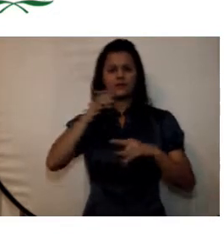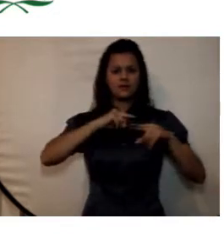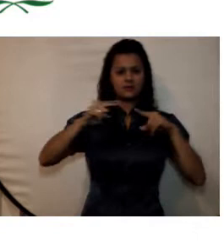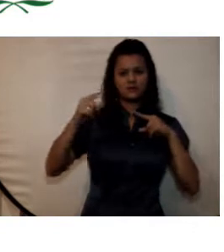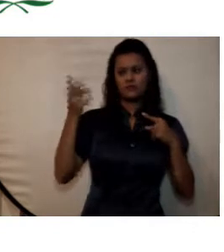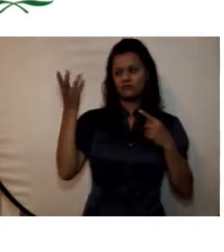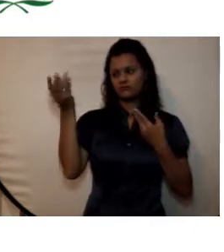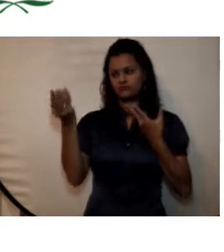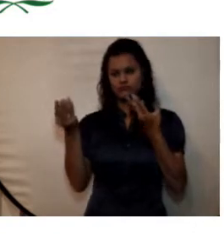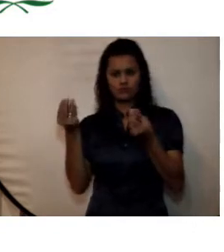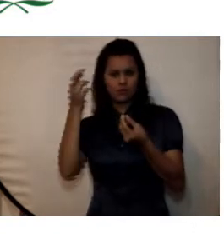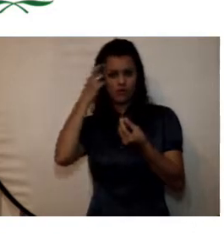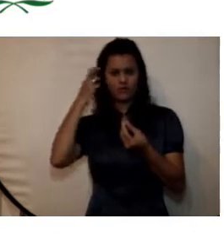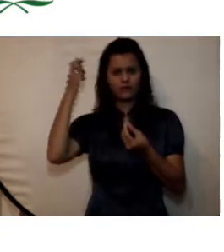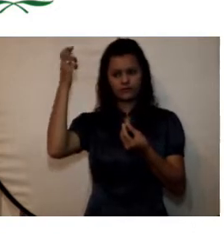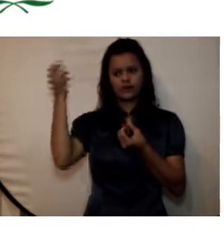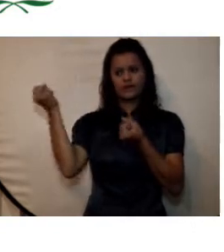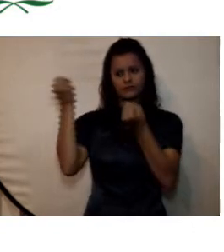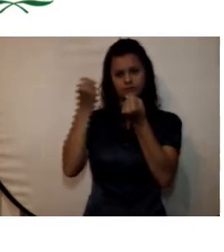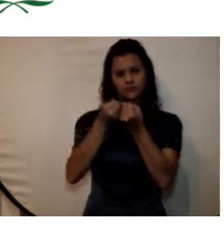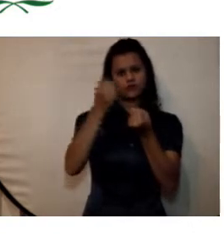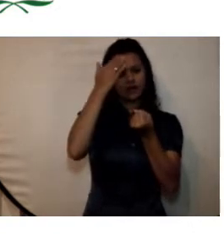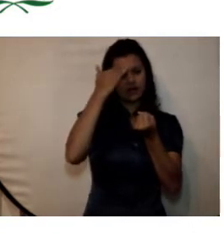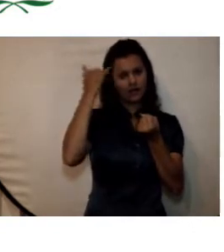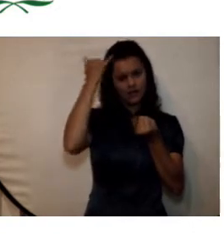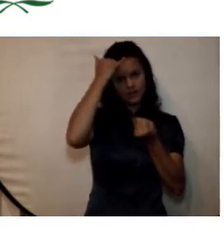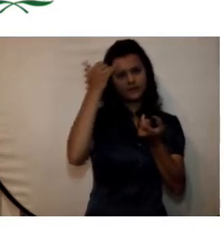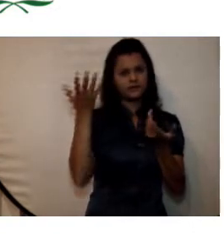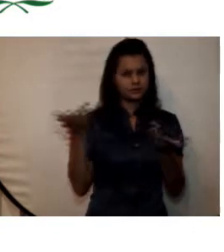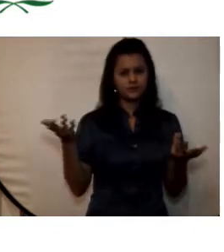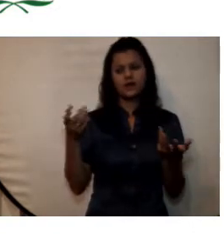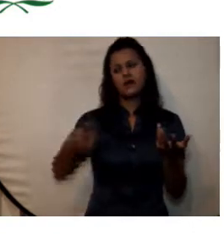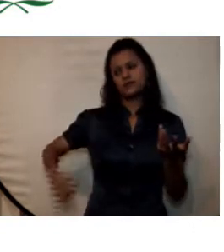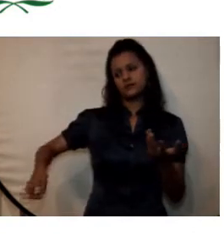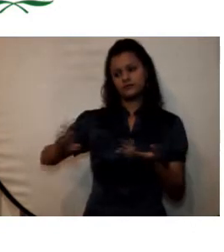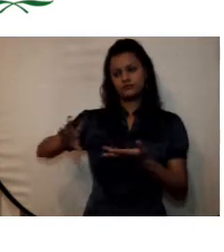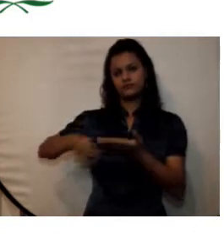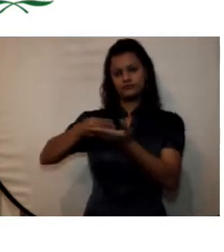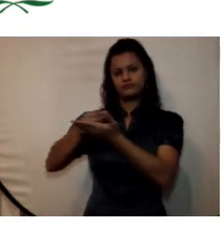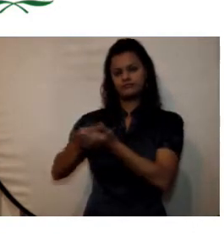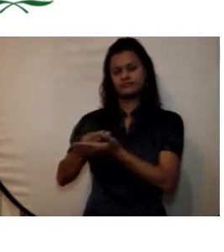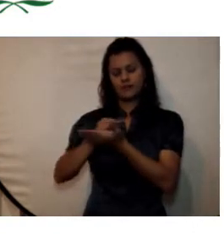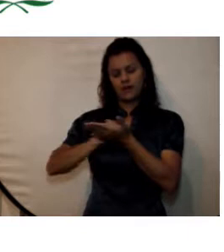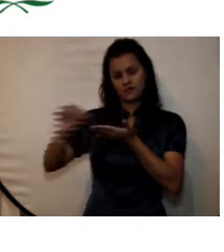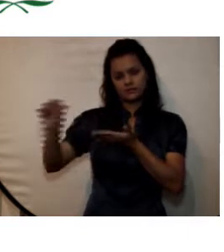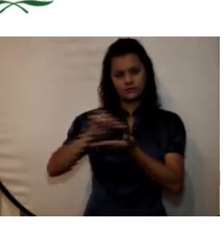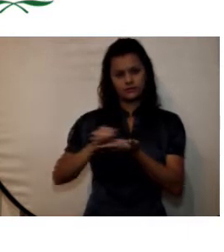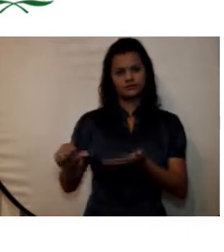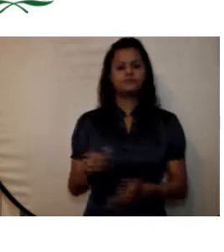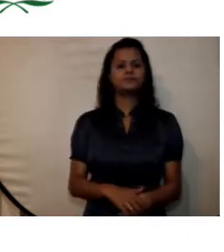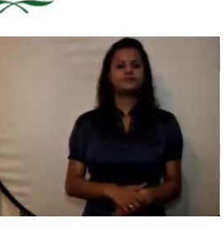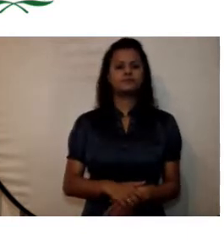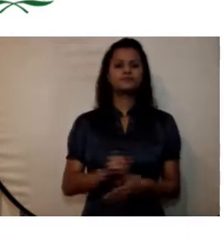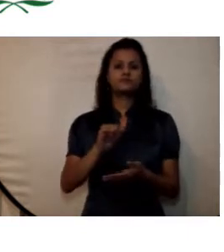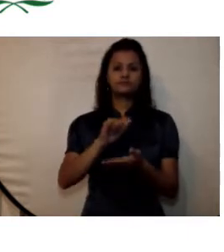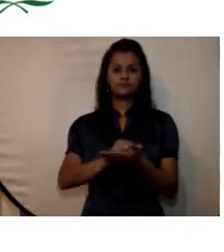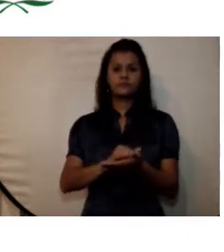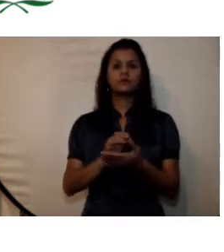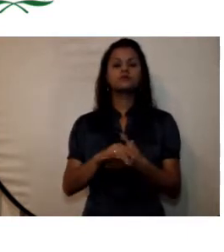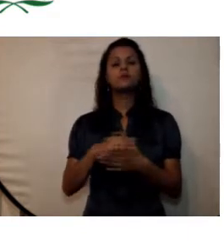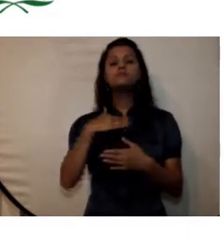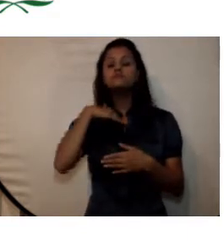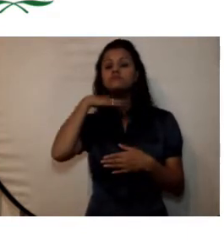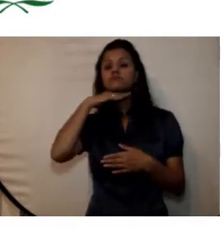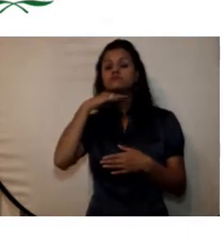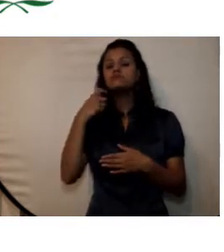apoyo a la parte académica o misional llegamos así a un excedente operacional de 28 mil